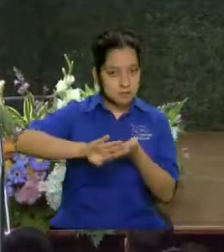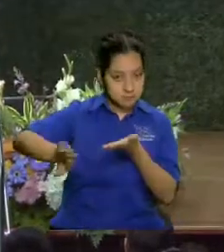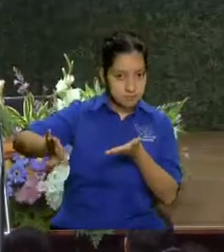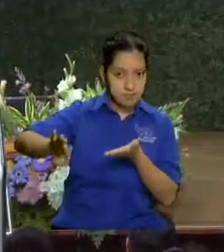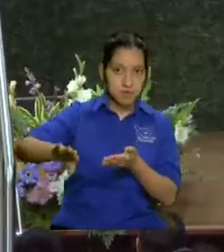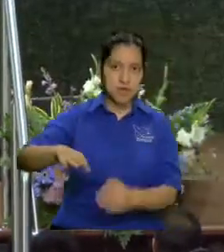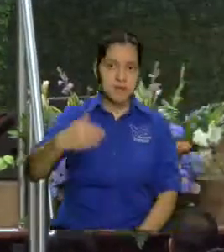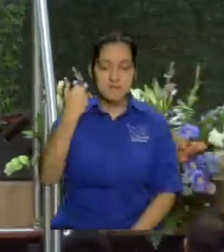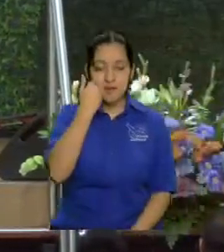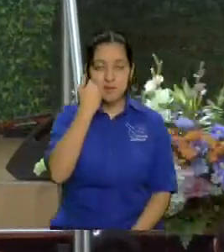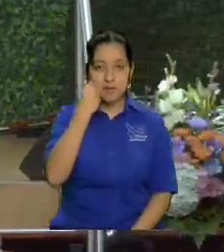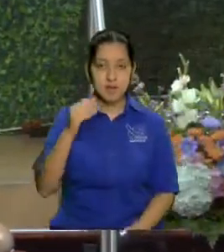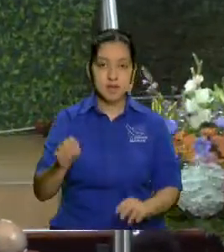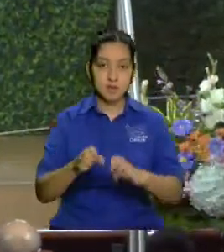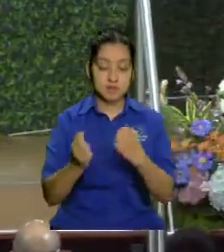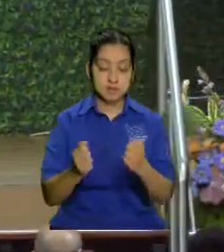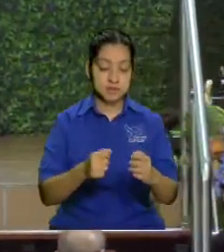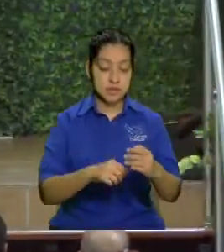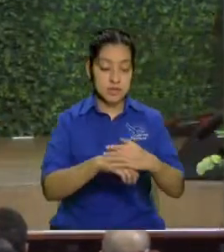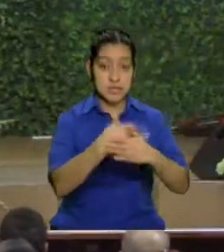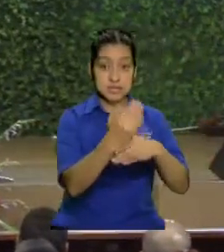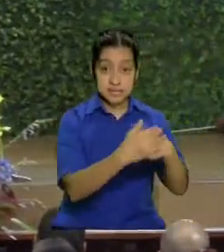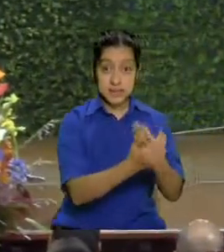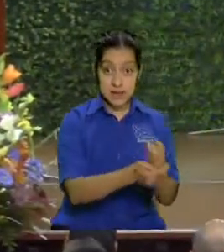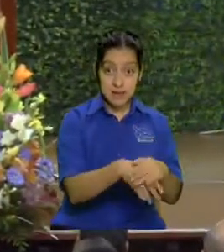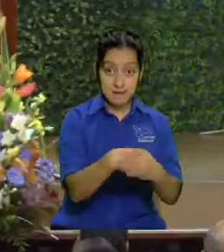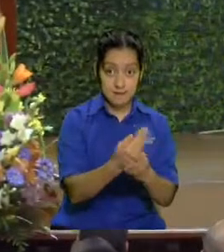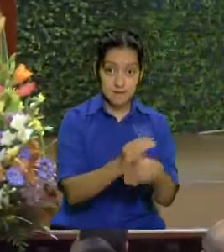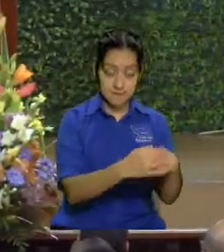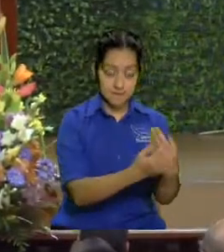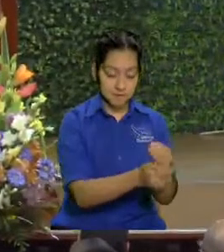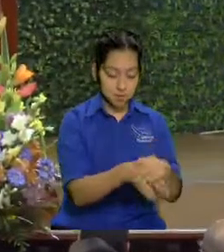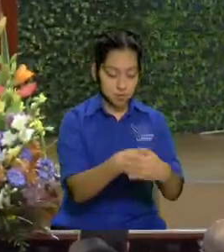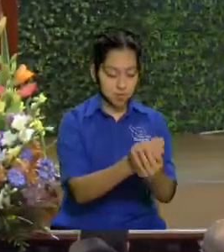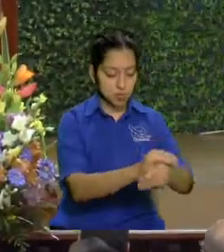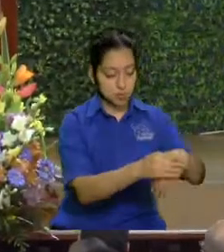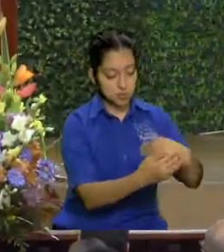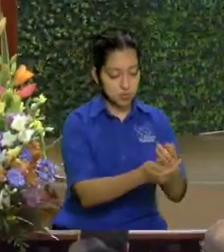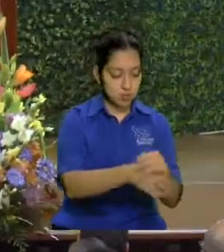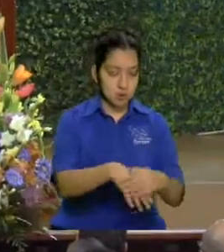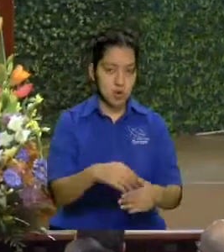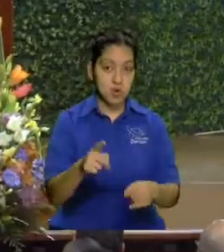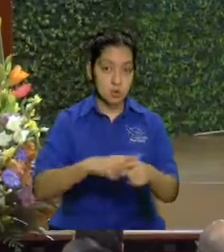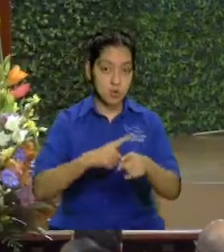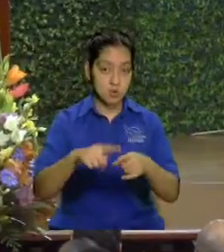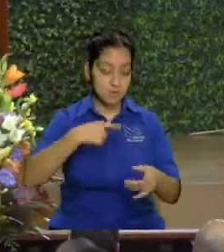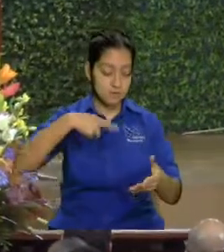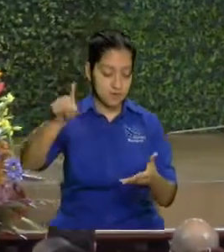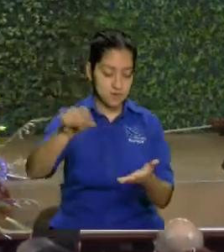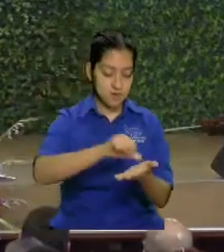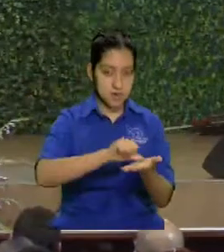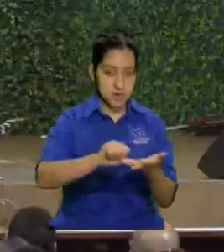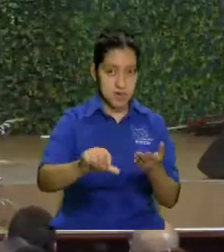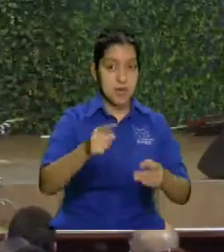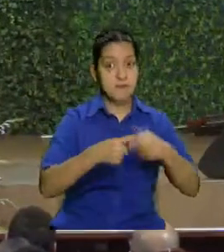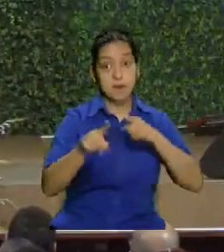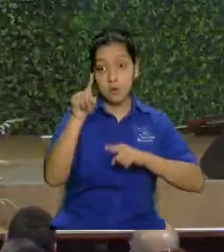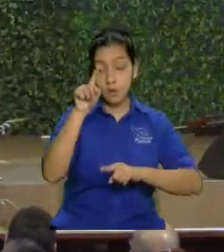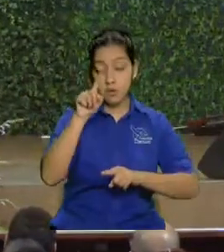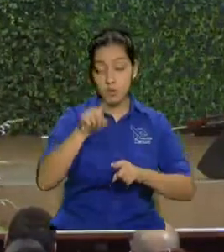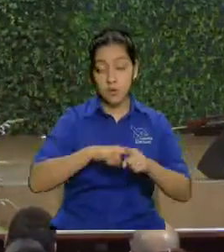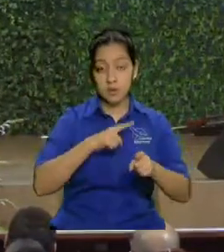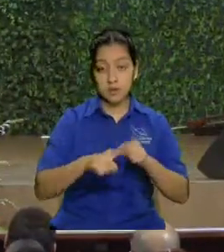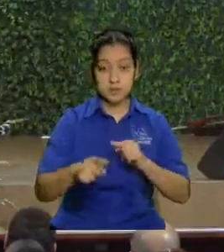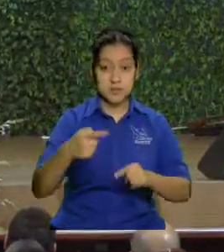entonces ellos vienen y se lavan se lavan cuando van a hacer una cirugía pero cuando se retiran de ahí se